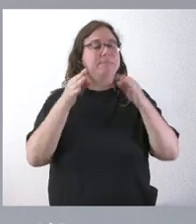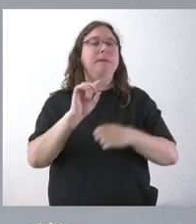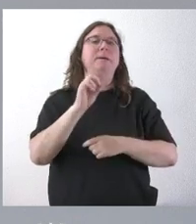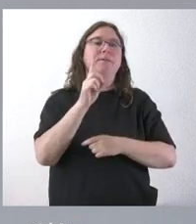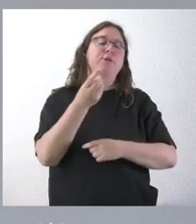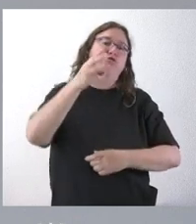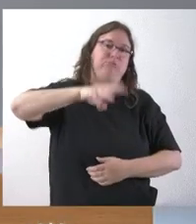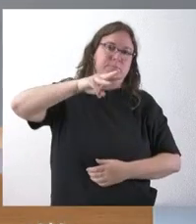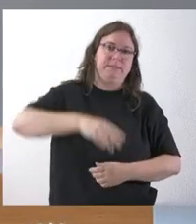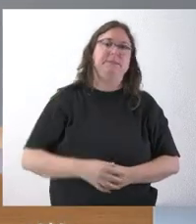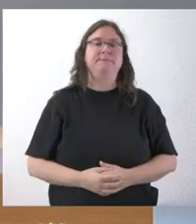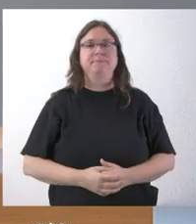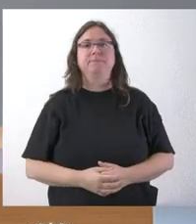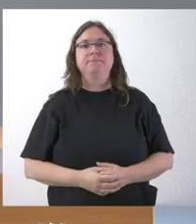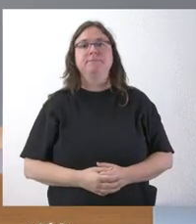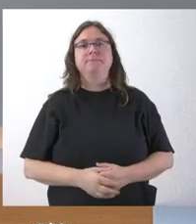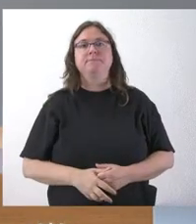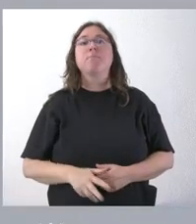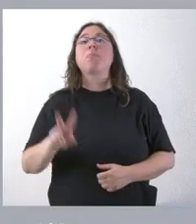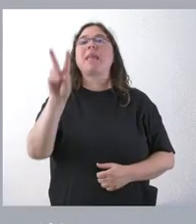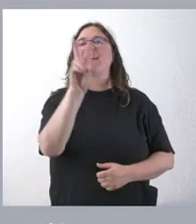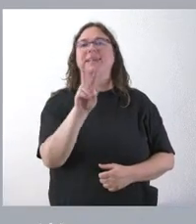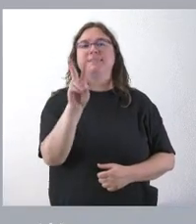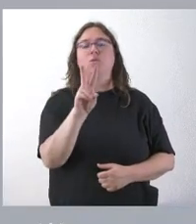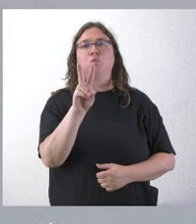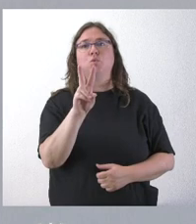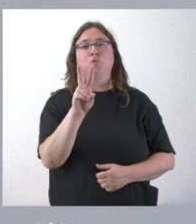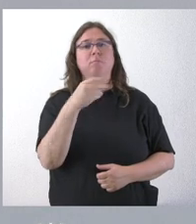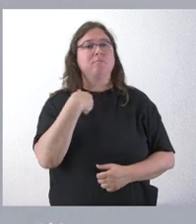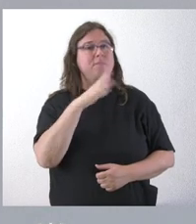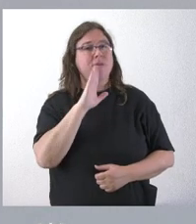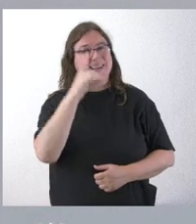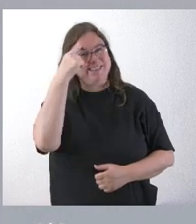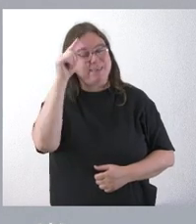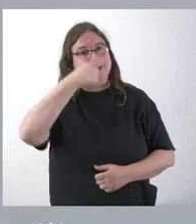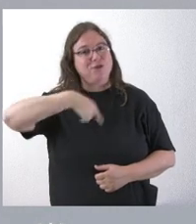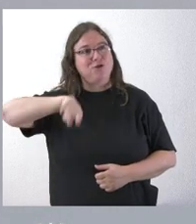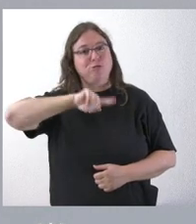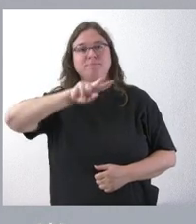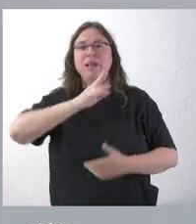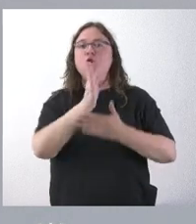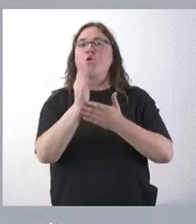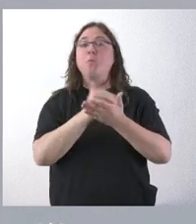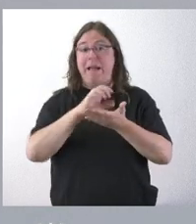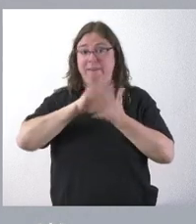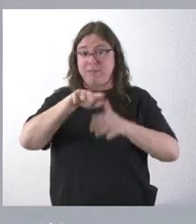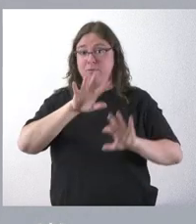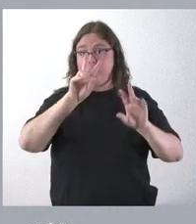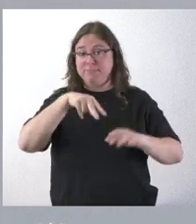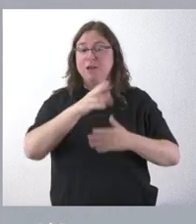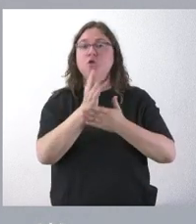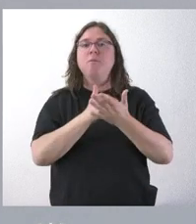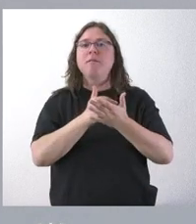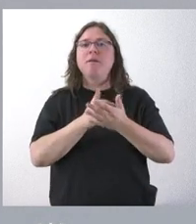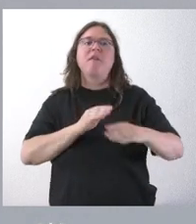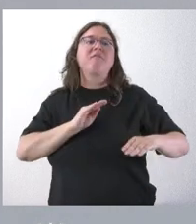tres meses. Y sobre el segundo aspecto que usted señalaba, sabe usted que estamos entre las comunidades autónomas Castilla y León, que se puede